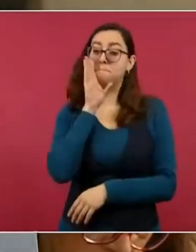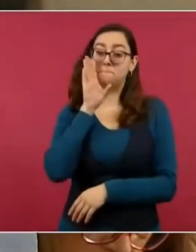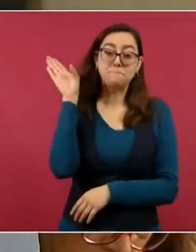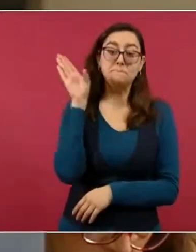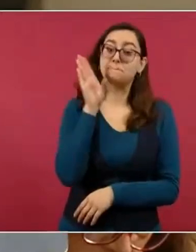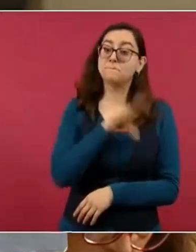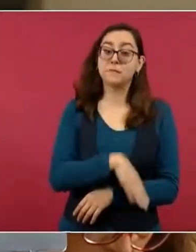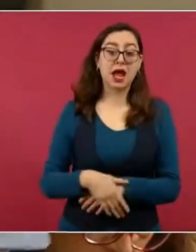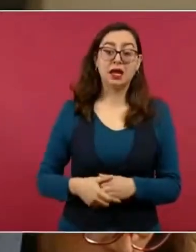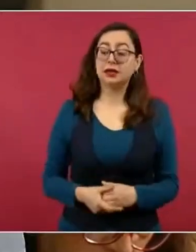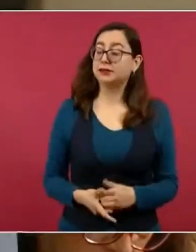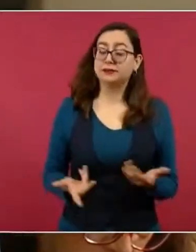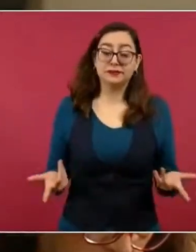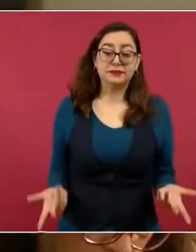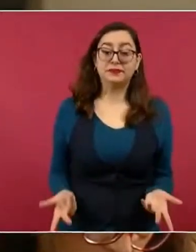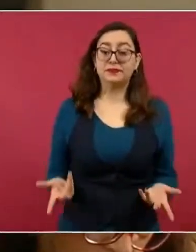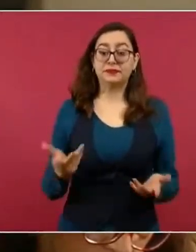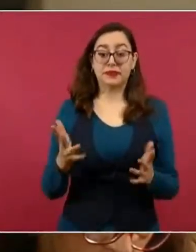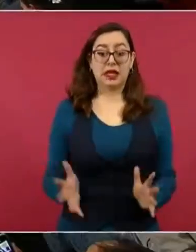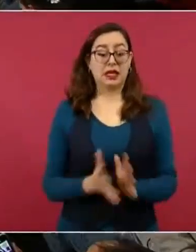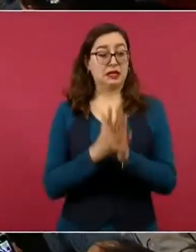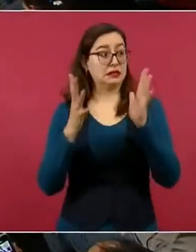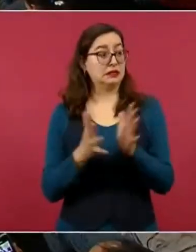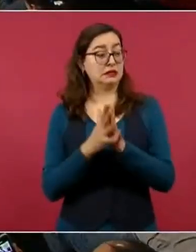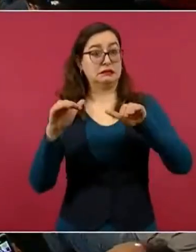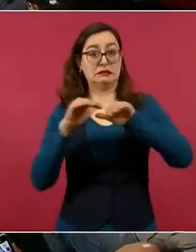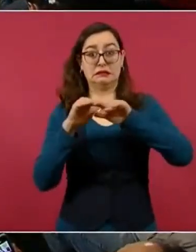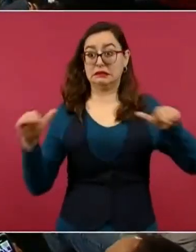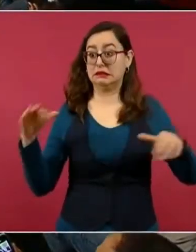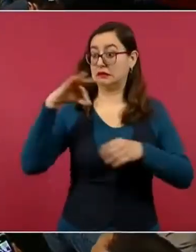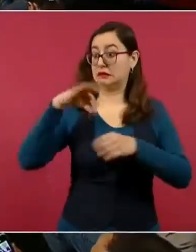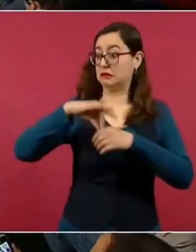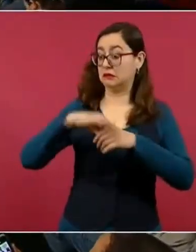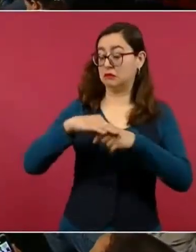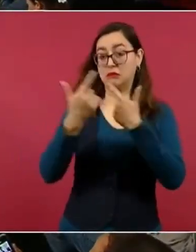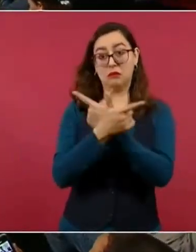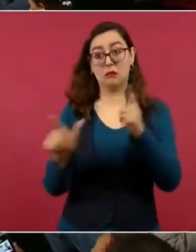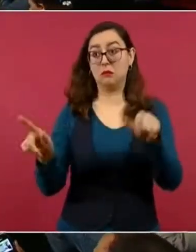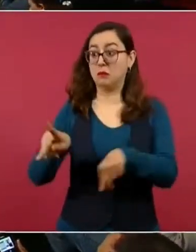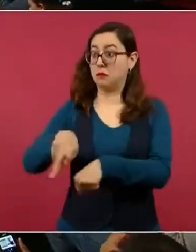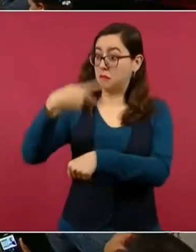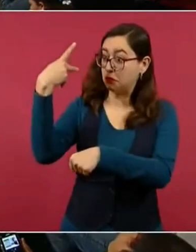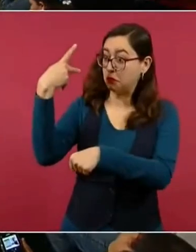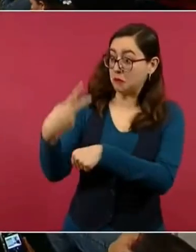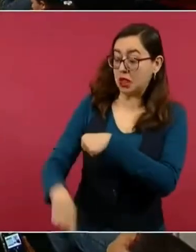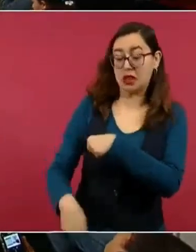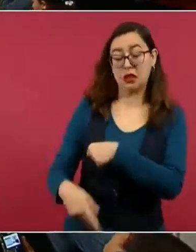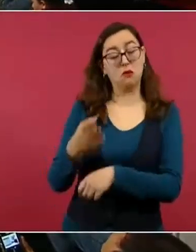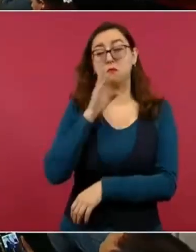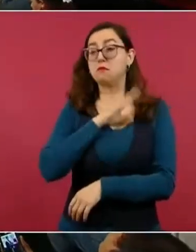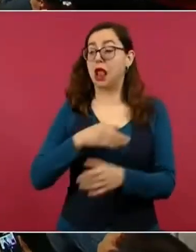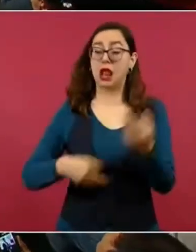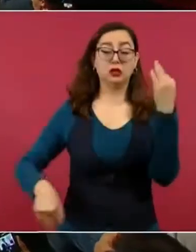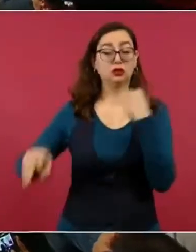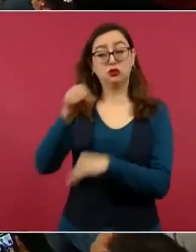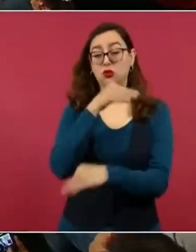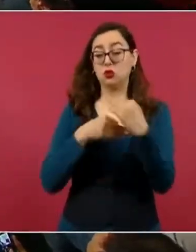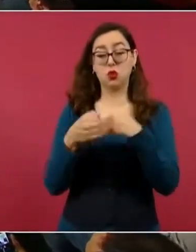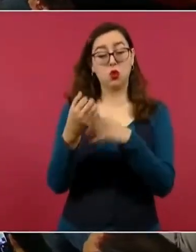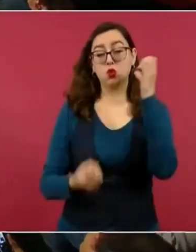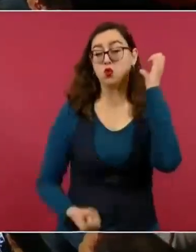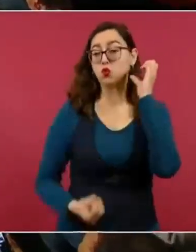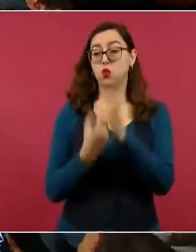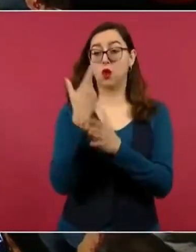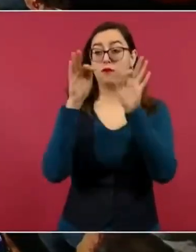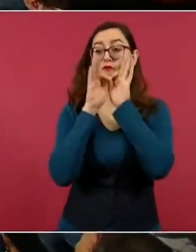colectivo. Pues, ¿qué opina de esto, presidente? Pues que están en su derecho de manifestarse,